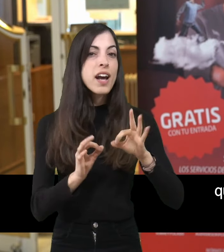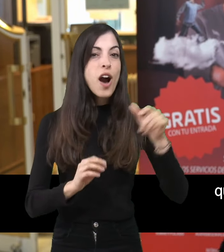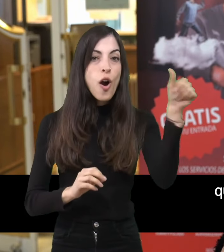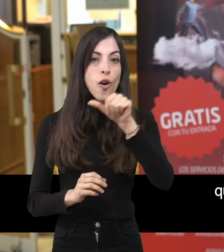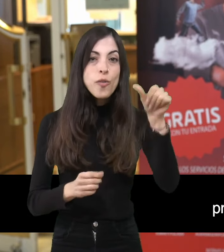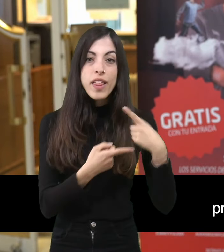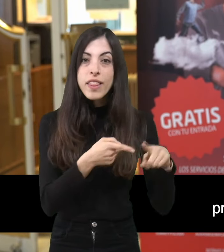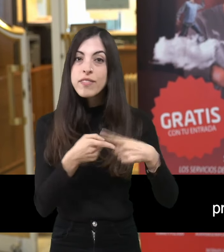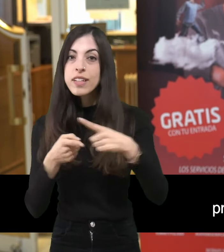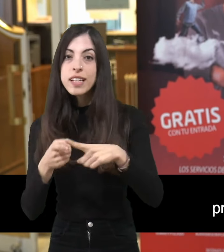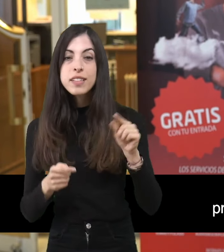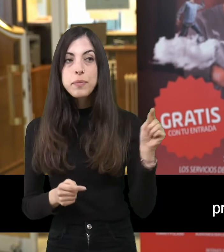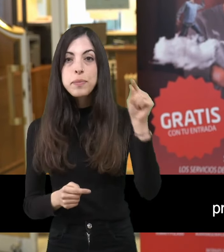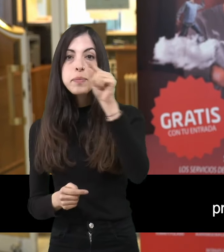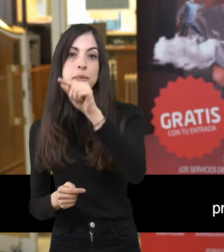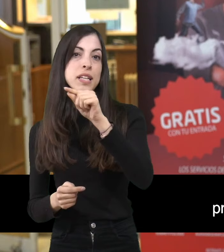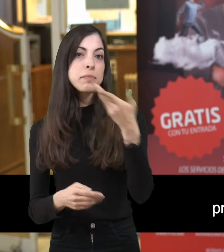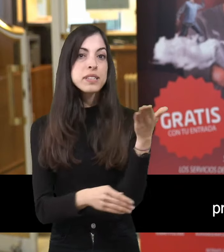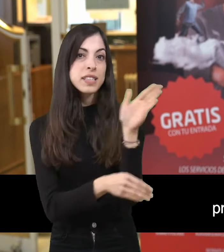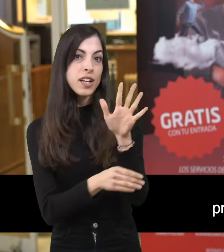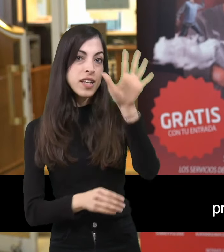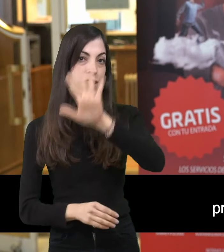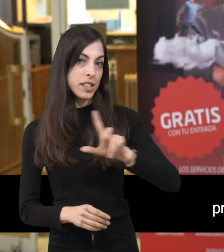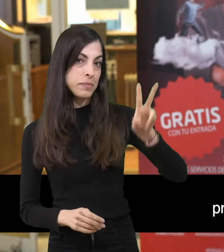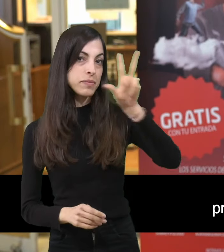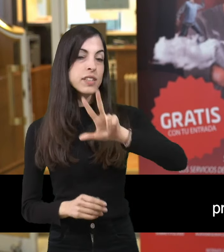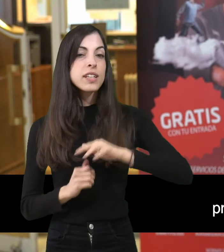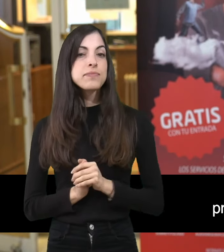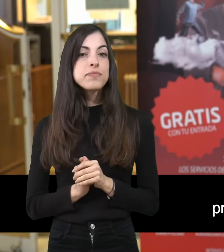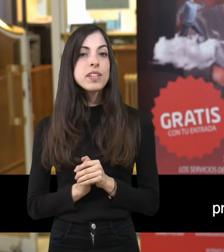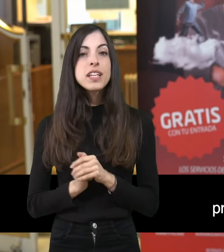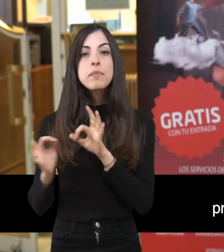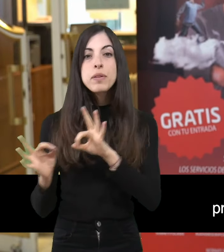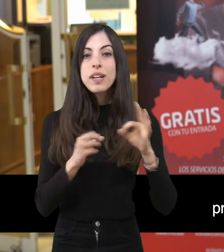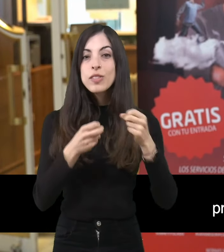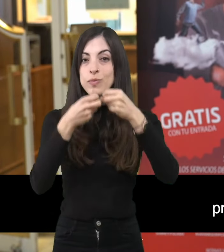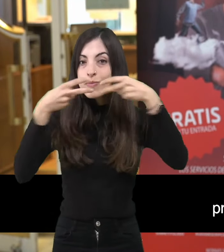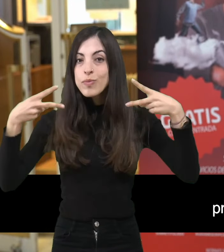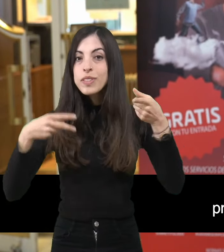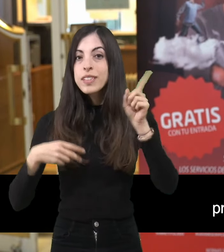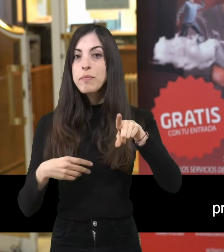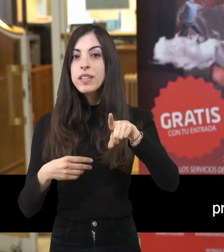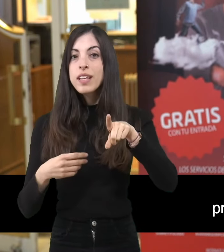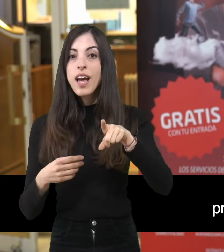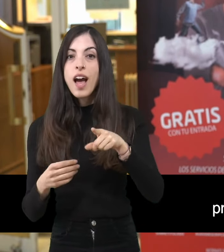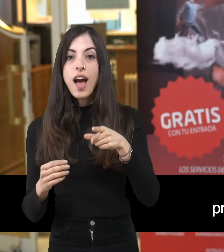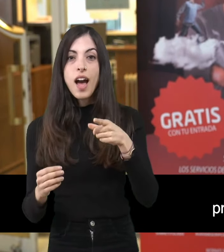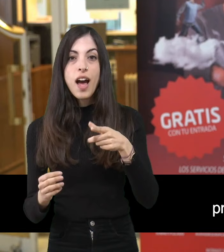están de gira y que van a ser bastante representadas por el territorio nacional, preparan la sobretitulación